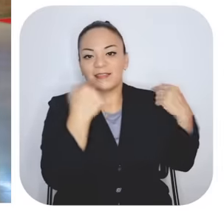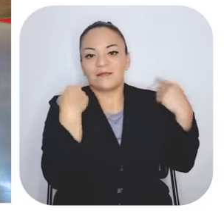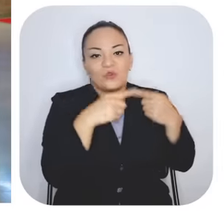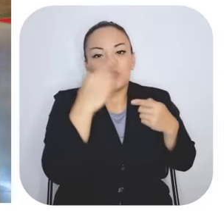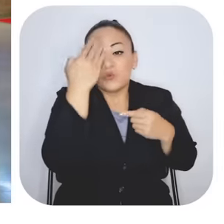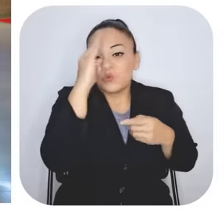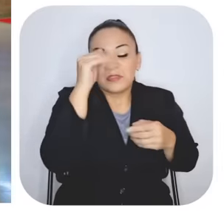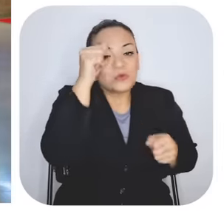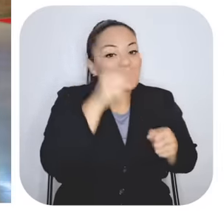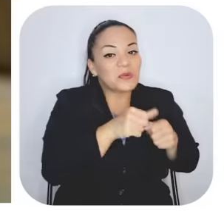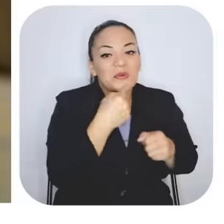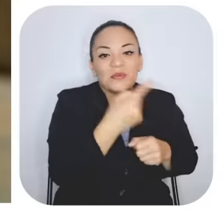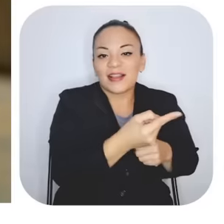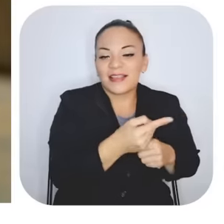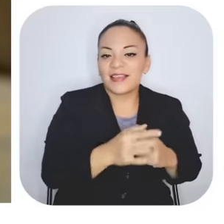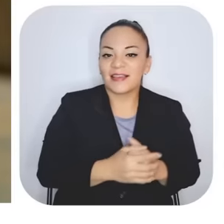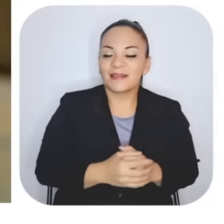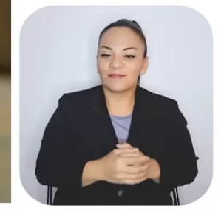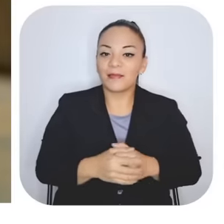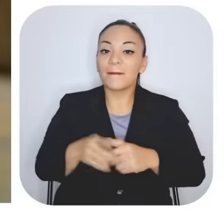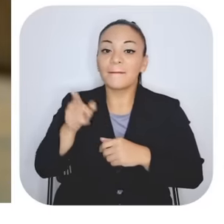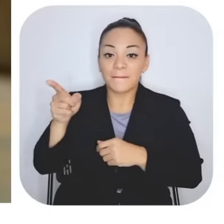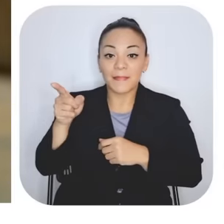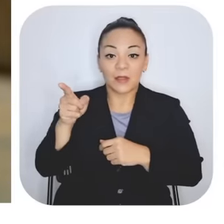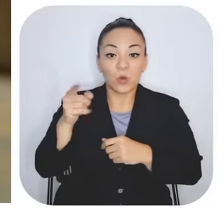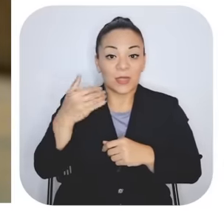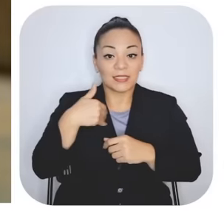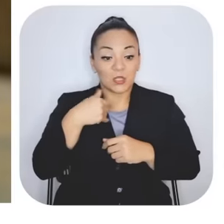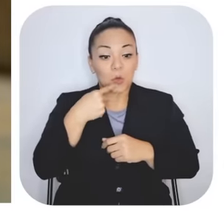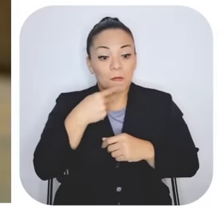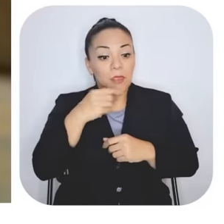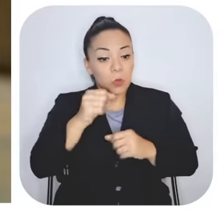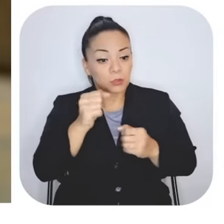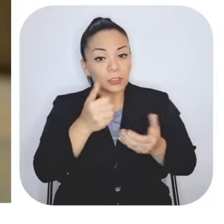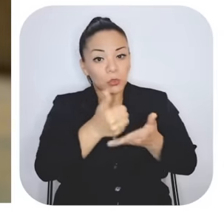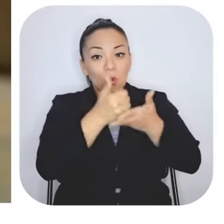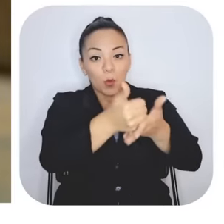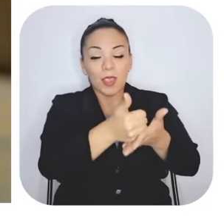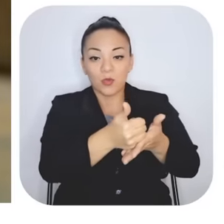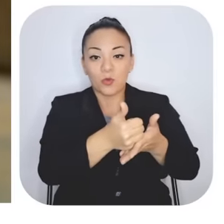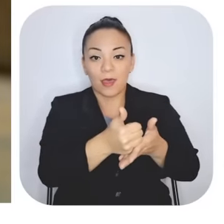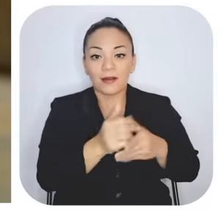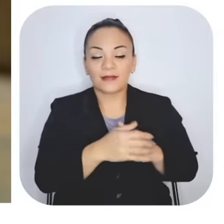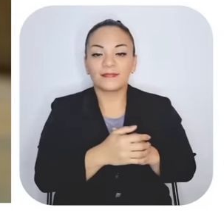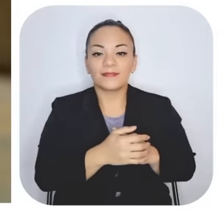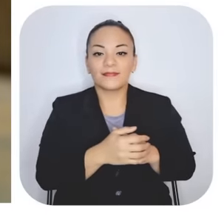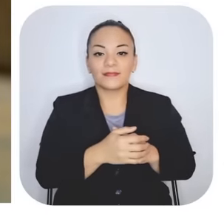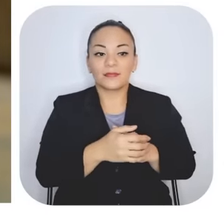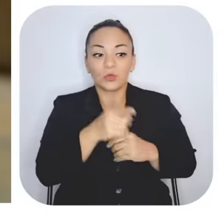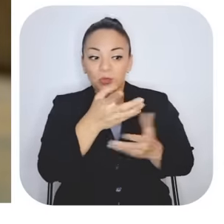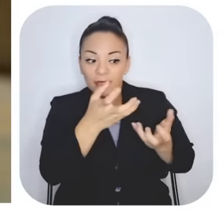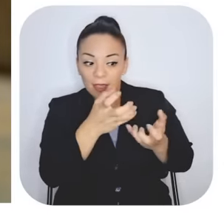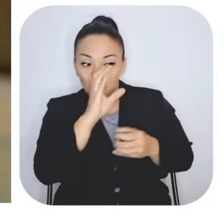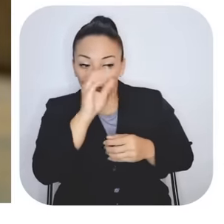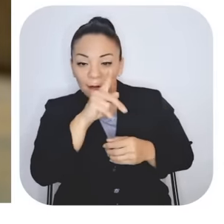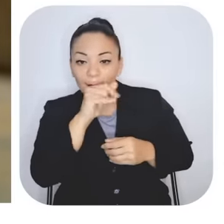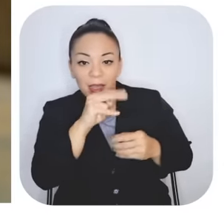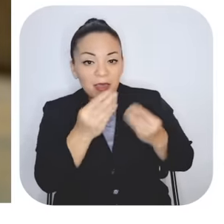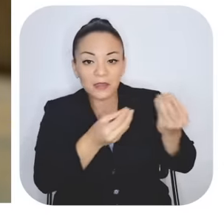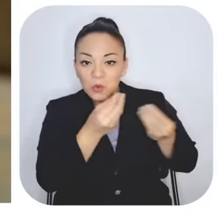no sé qué fue lo que le dije. Pero un momento, él llegó, sí, está bien, yo te voy a ayudar. Primero, tienes que ir al pan y qué cosa.